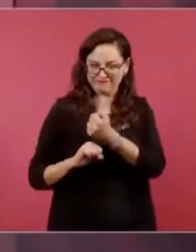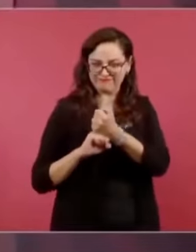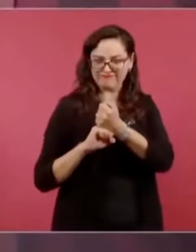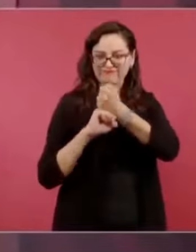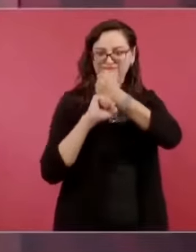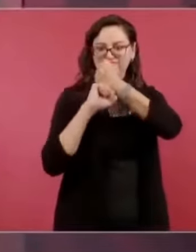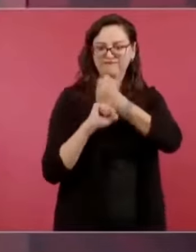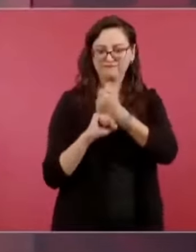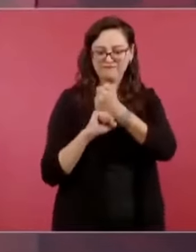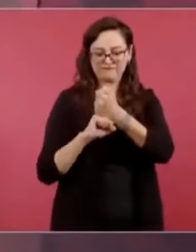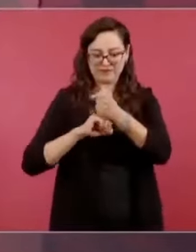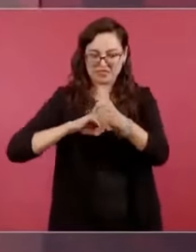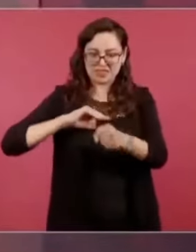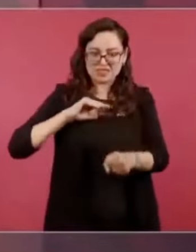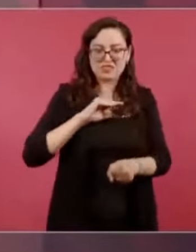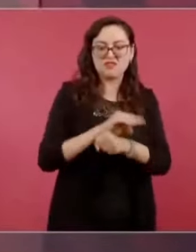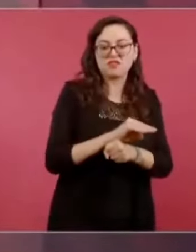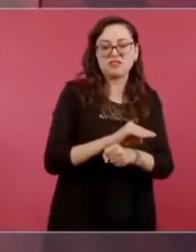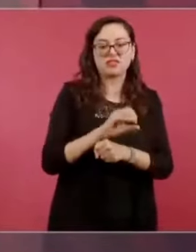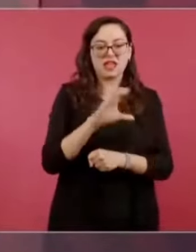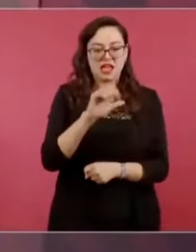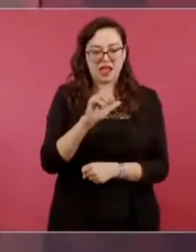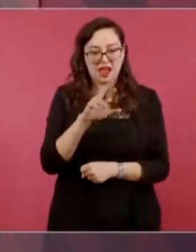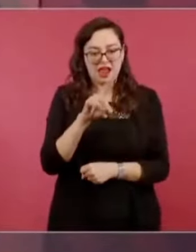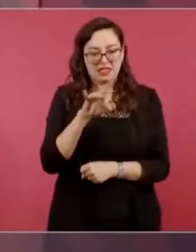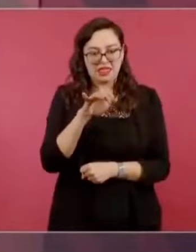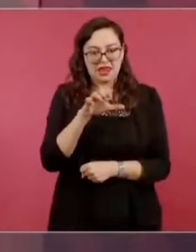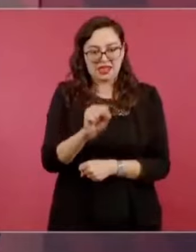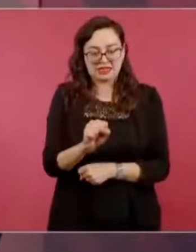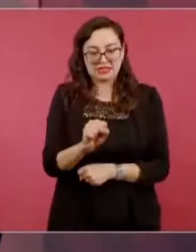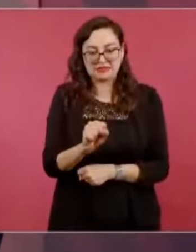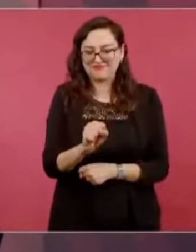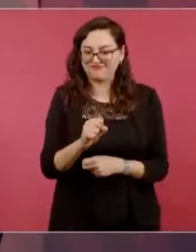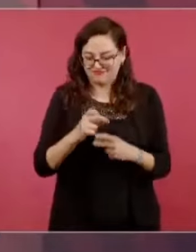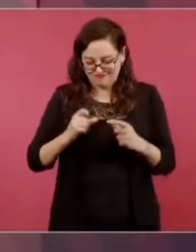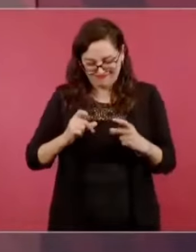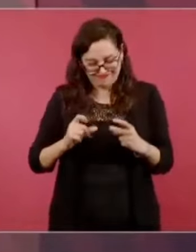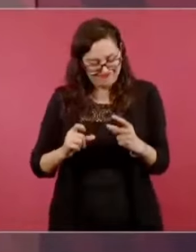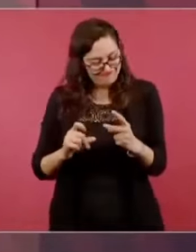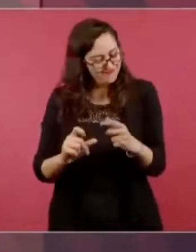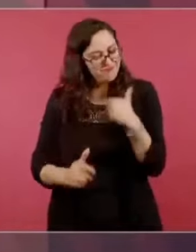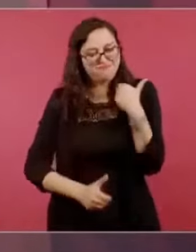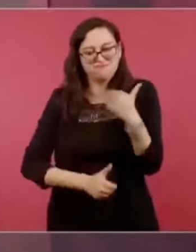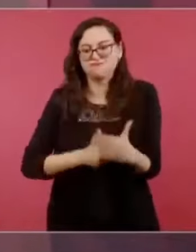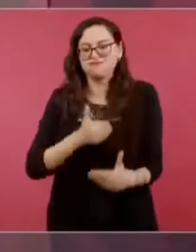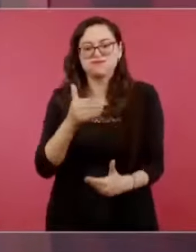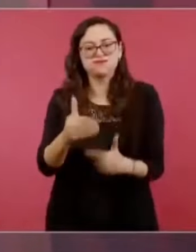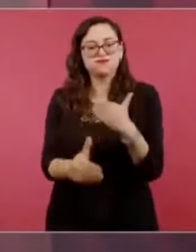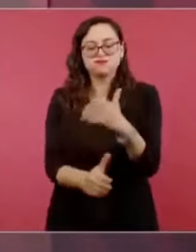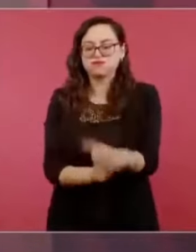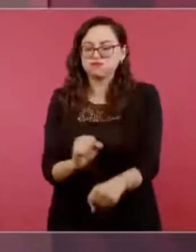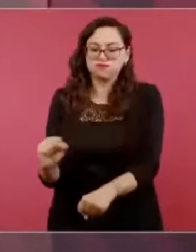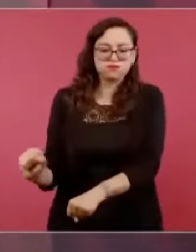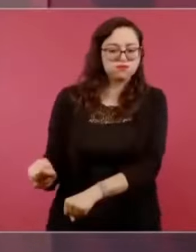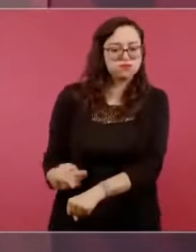la estrategia cardenista se desarrolló con intensidad y entusiasmo. Primero,